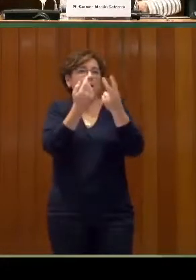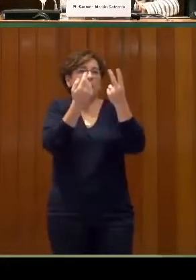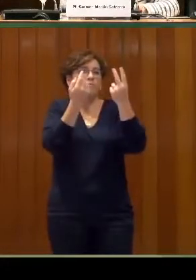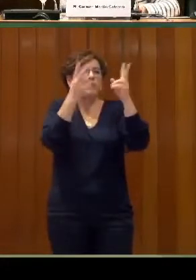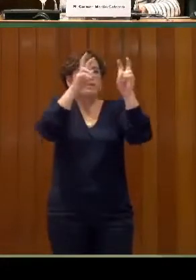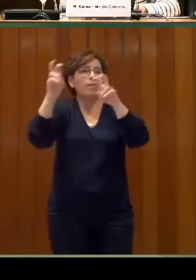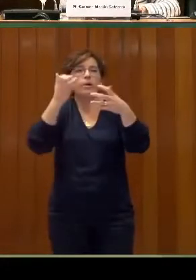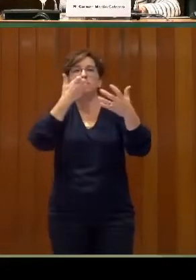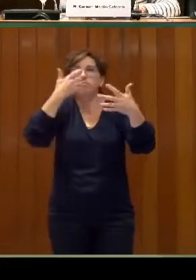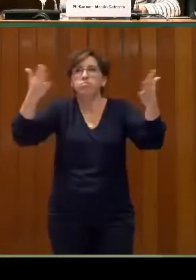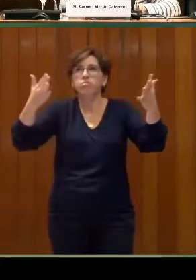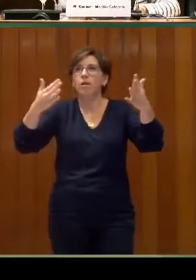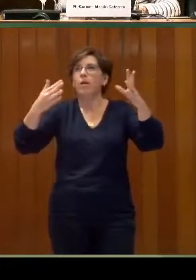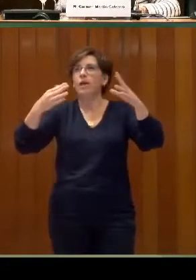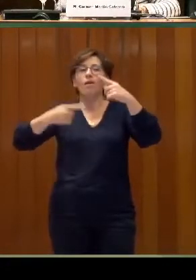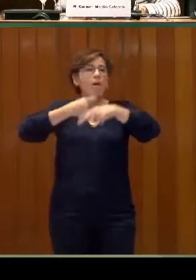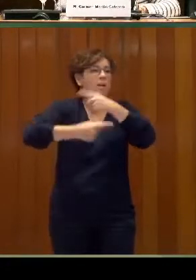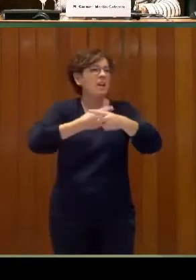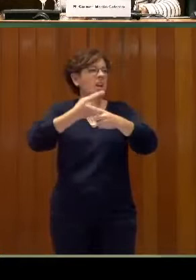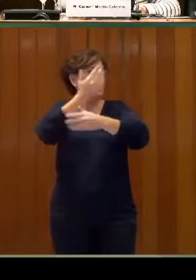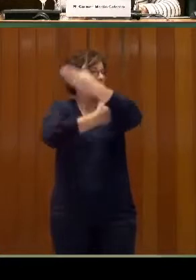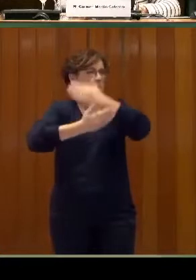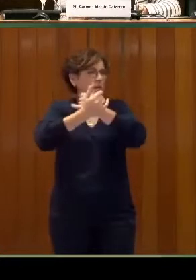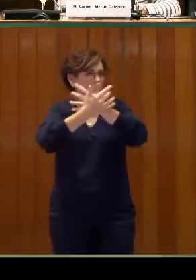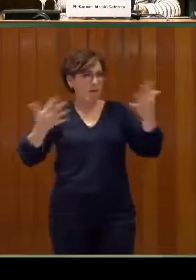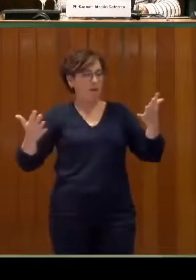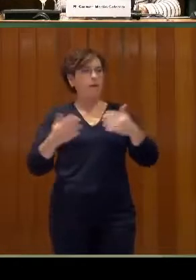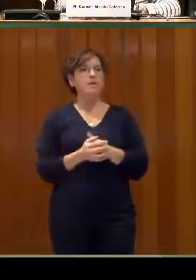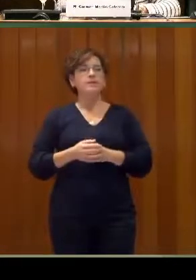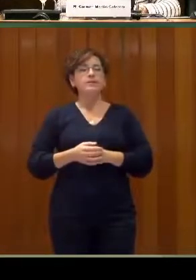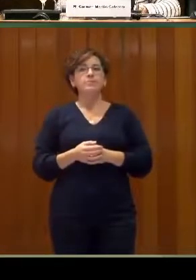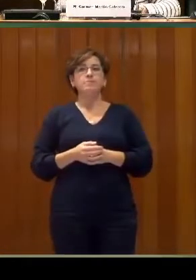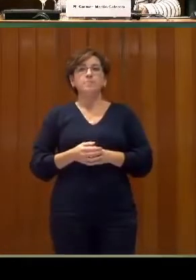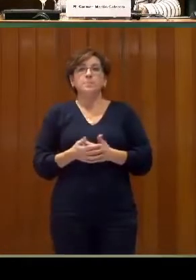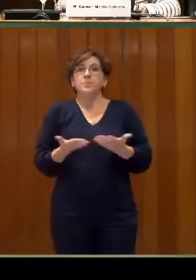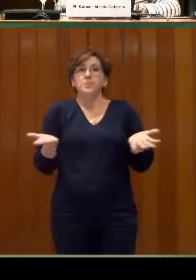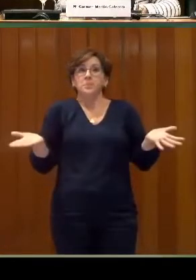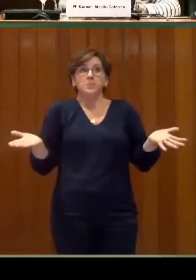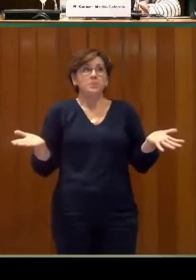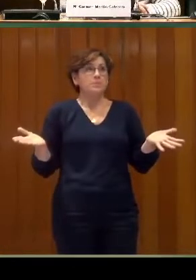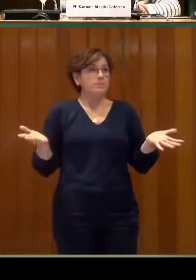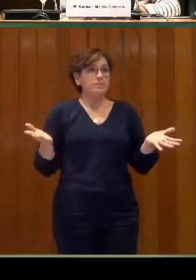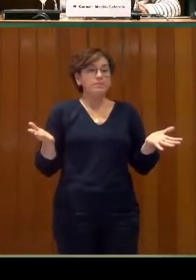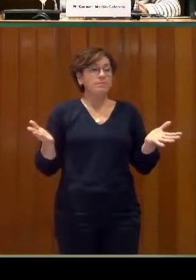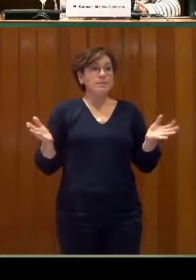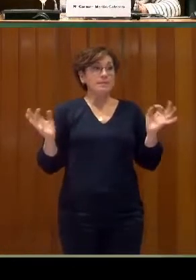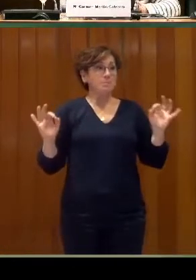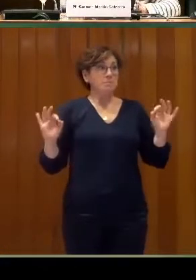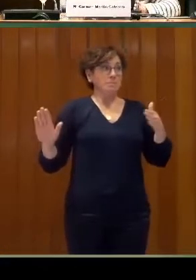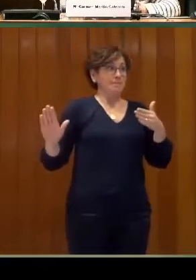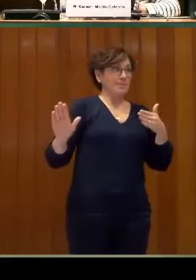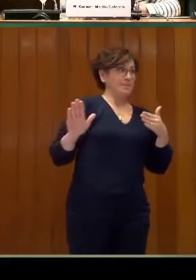familiares, para temas de discapacidad y demás. Y, bueno, pues, simplemente para cerrar,